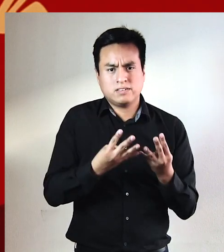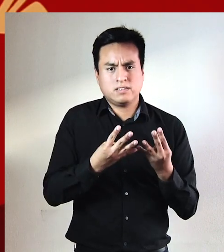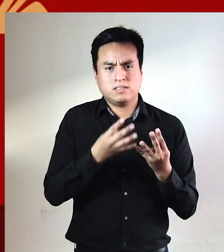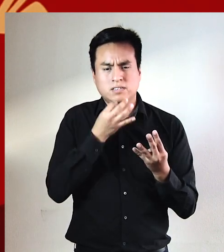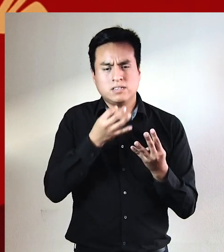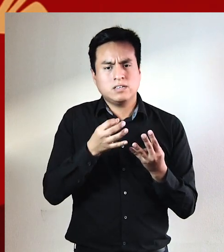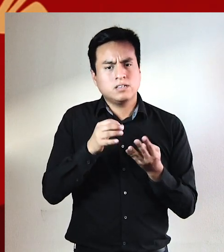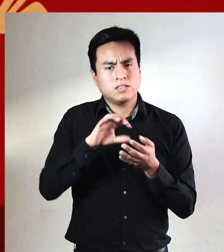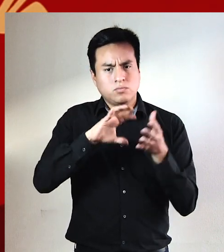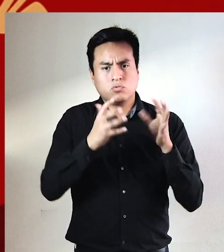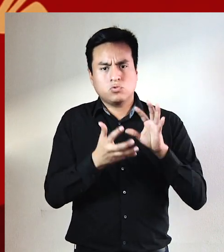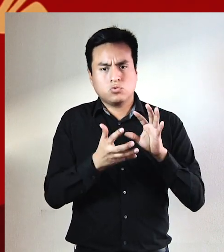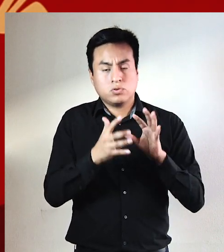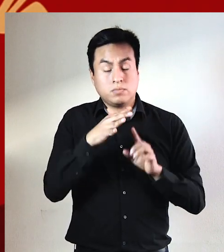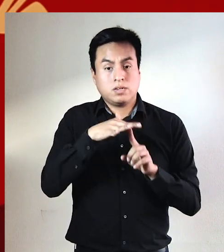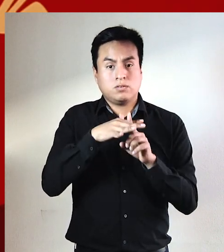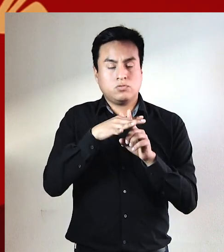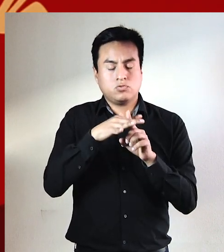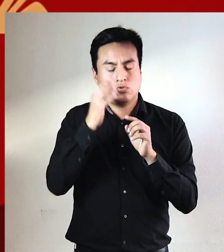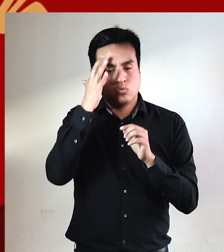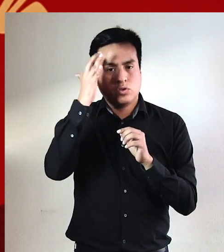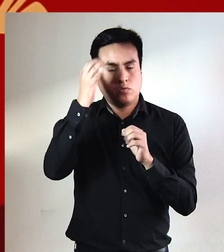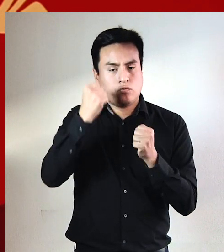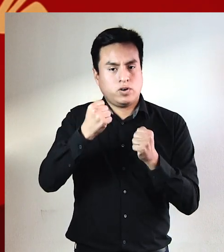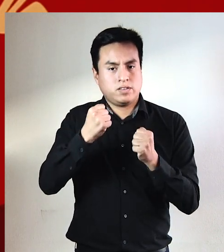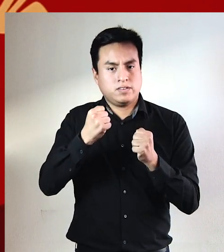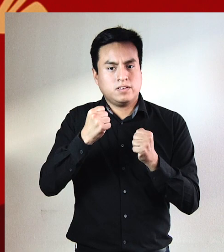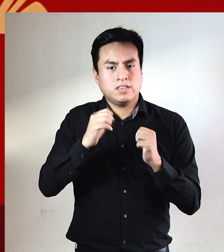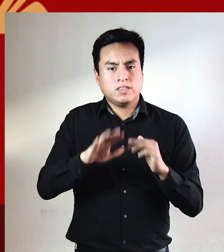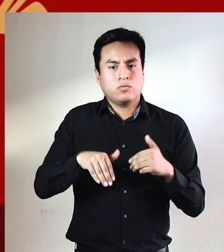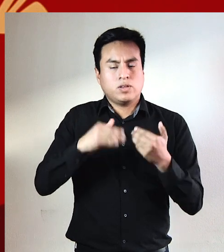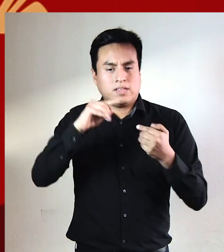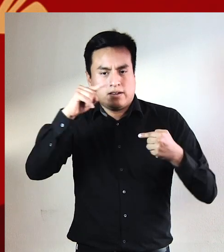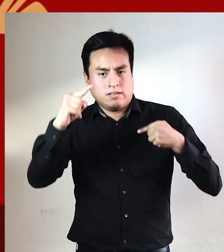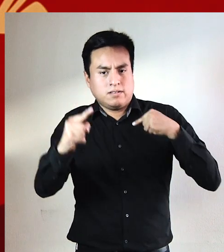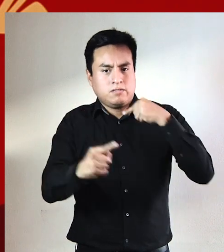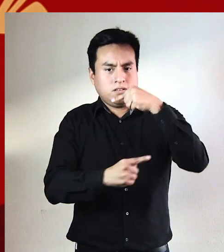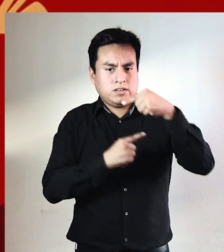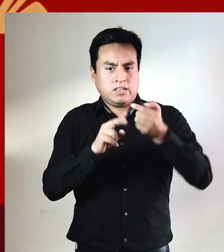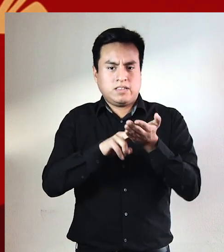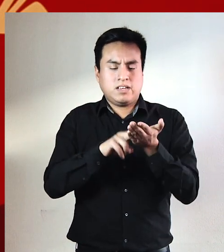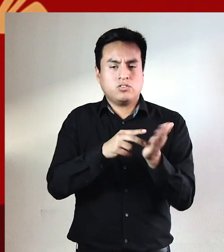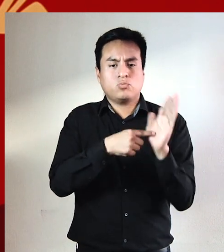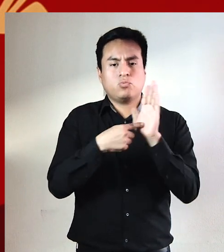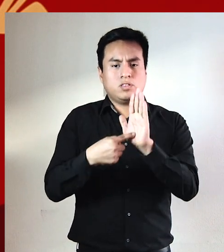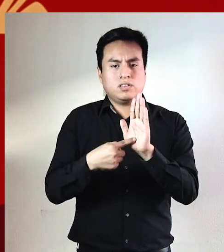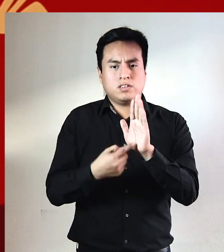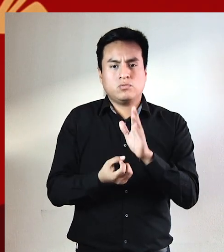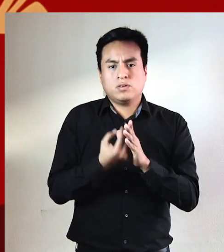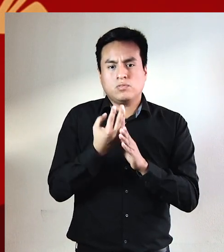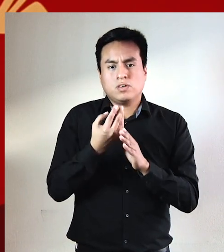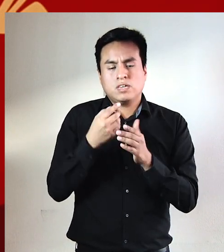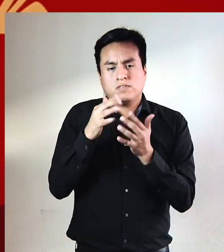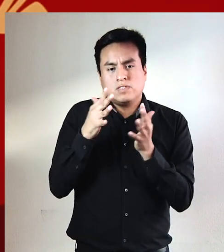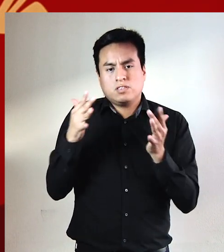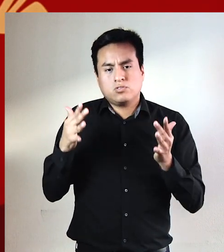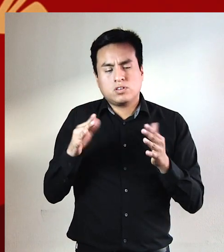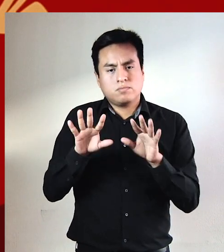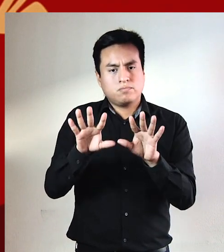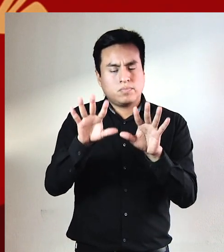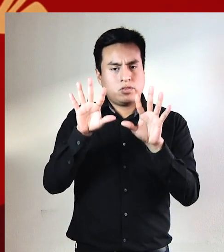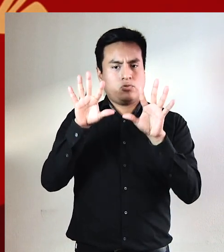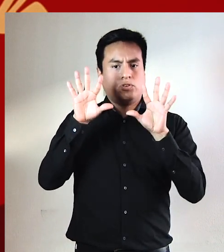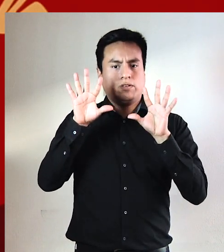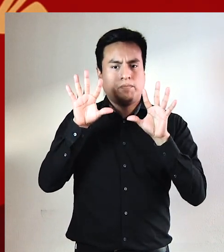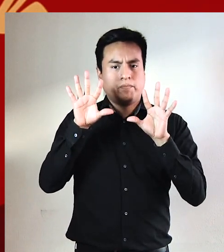enames de este mundo, emerge un sueño tan fuerte que devuelta la realidad y nos muestre de nuevo los infinitos